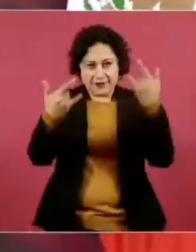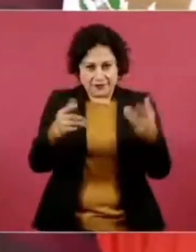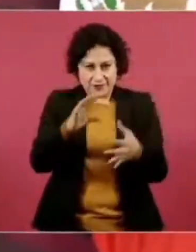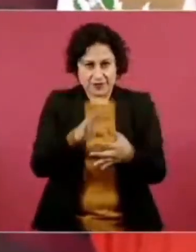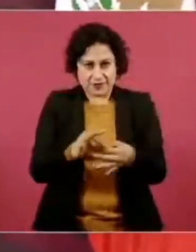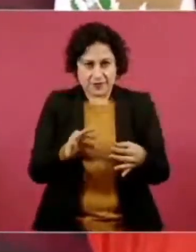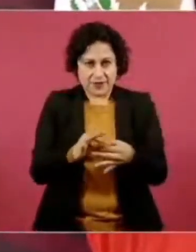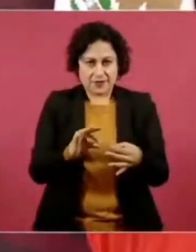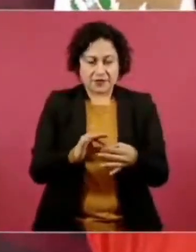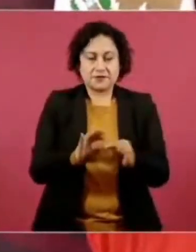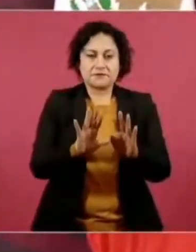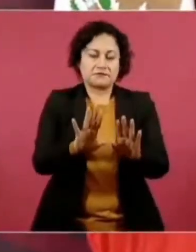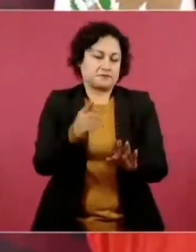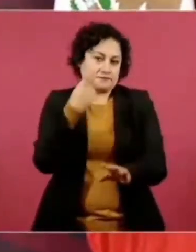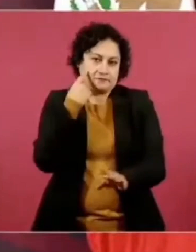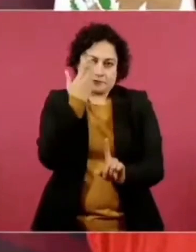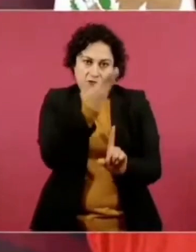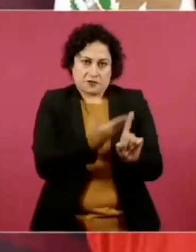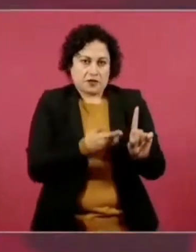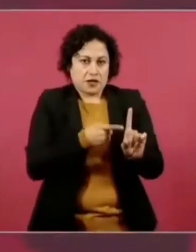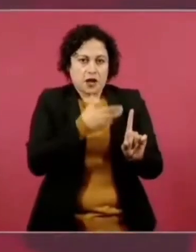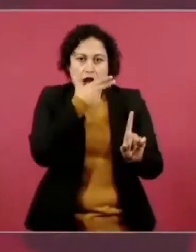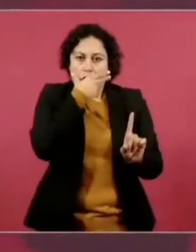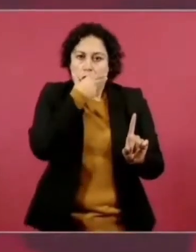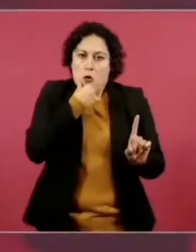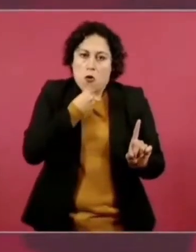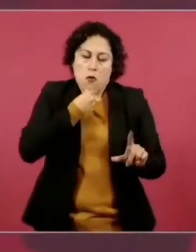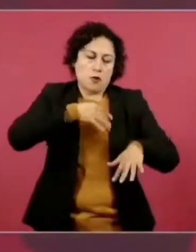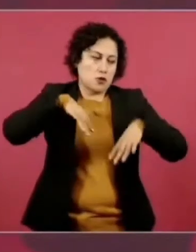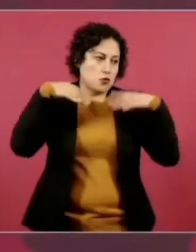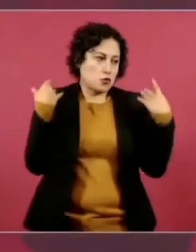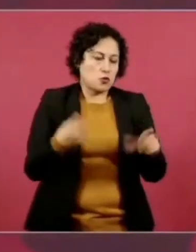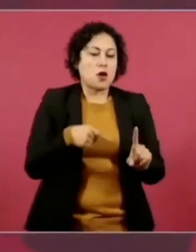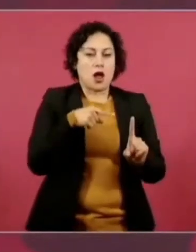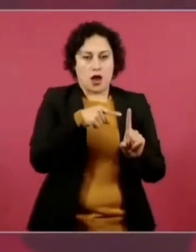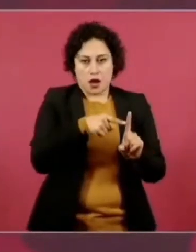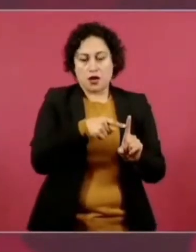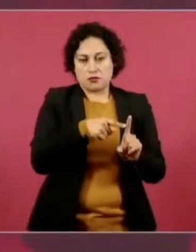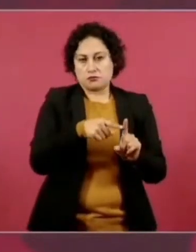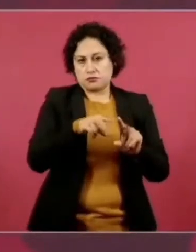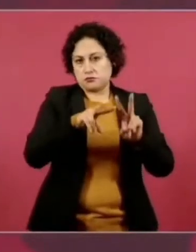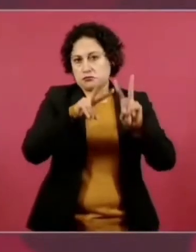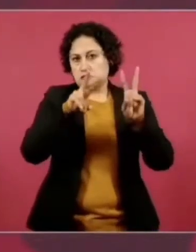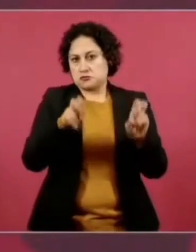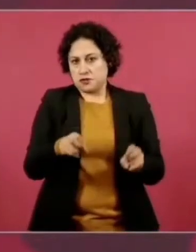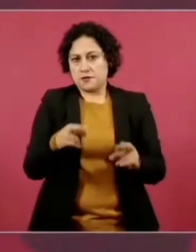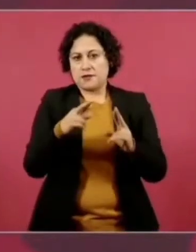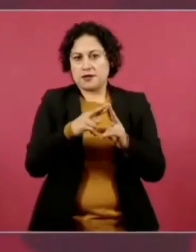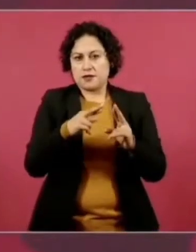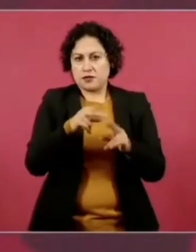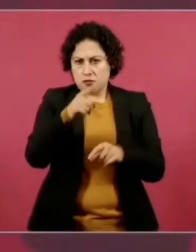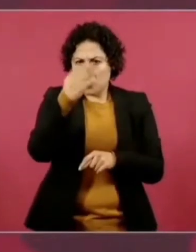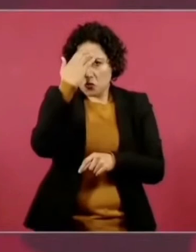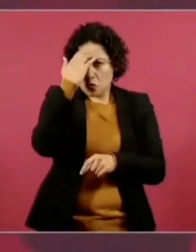hombre excepcional, era religioso. El dueño de la Torre Mayor,